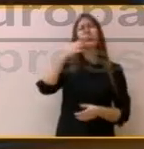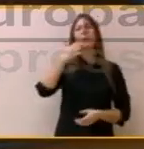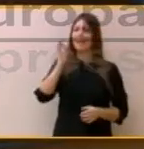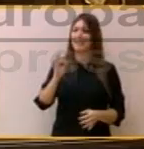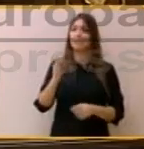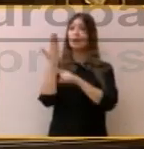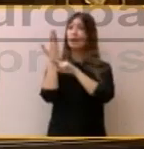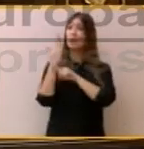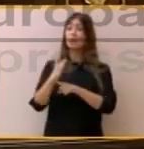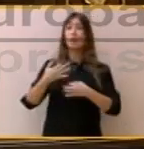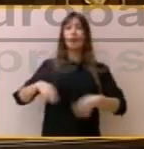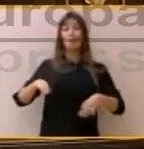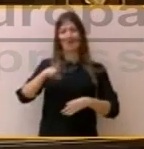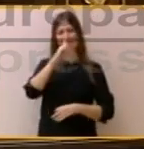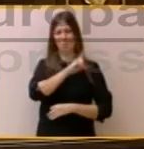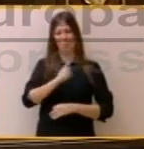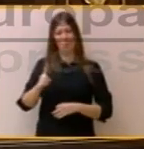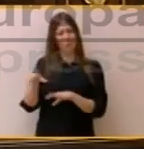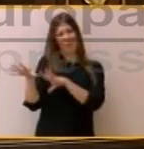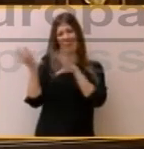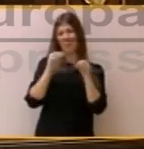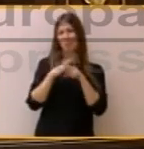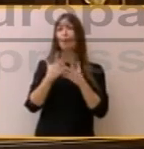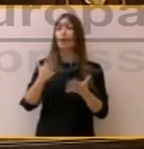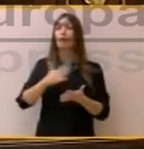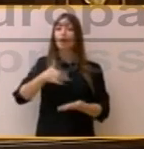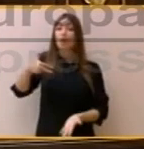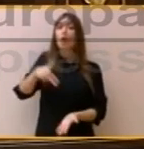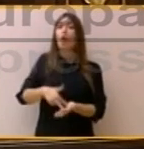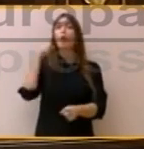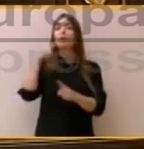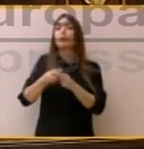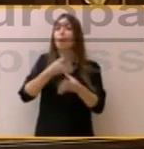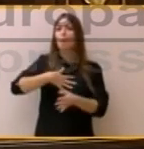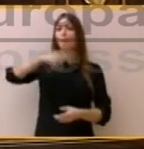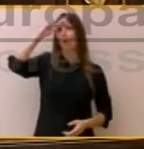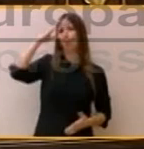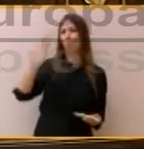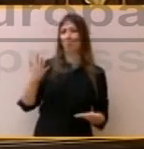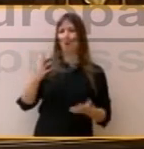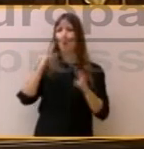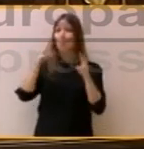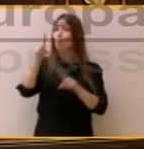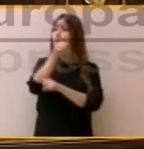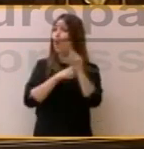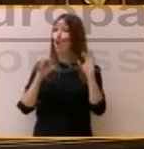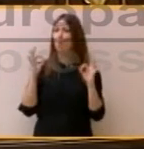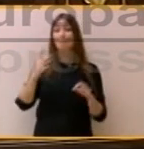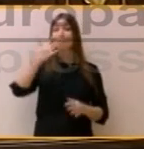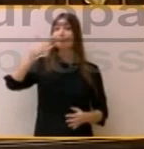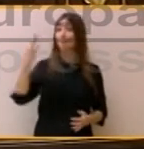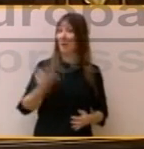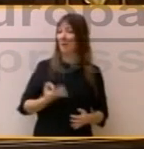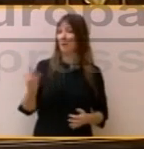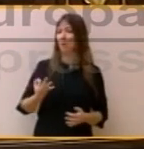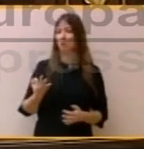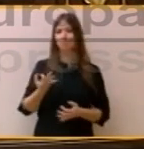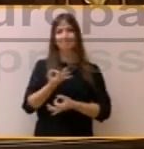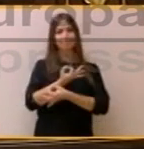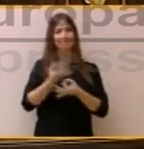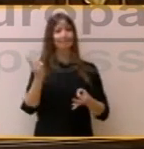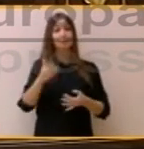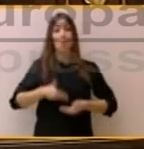No pretendo sino hacer costar mi preocupación por lo que considero un problema peligroso e inaplazable